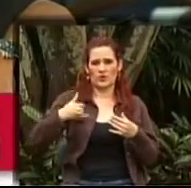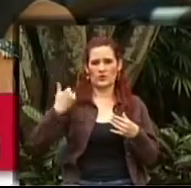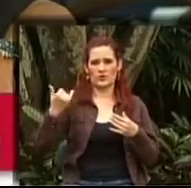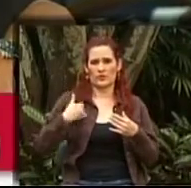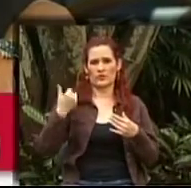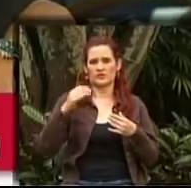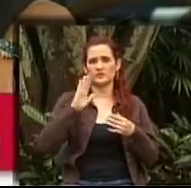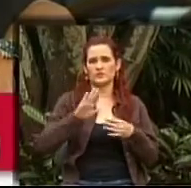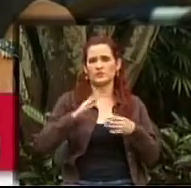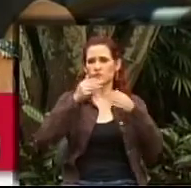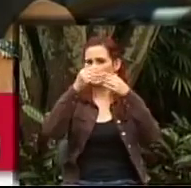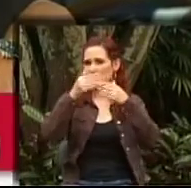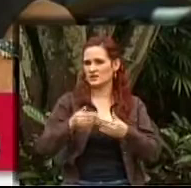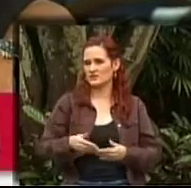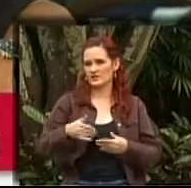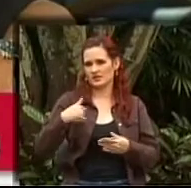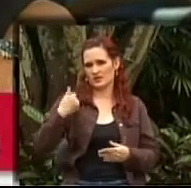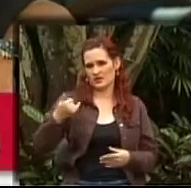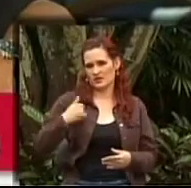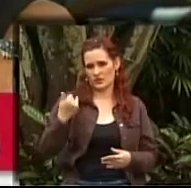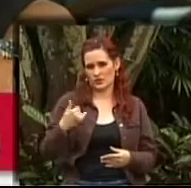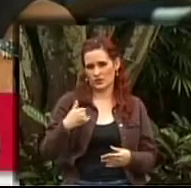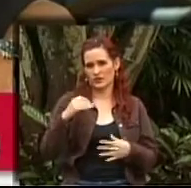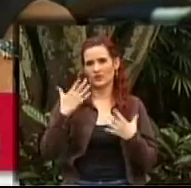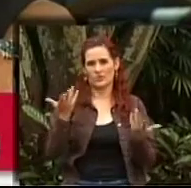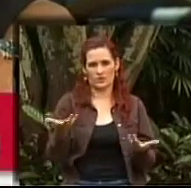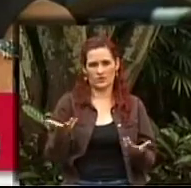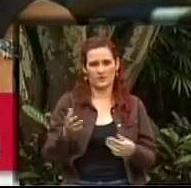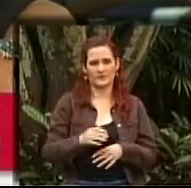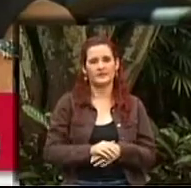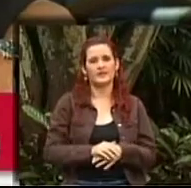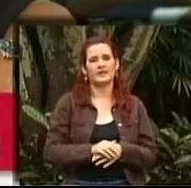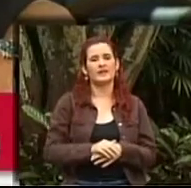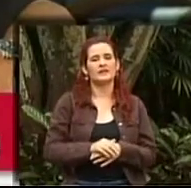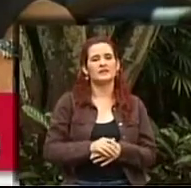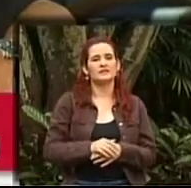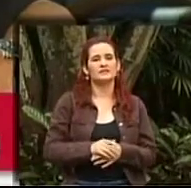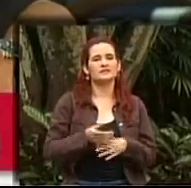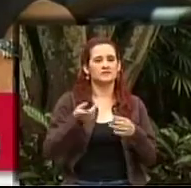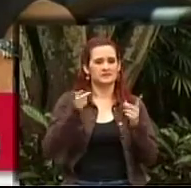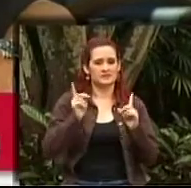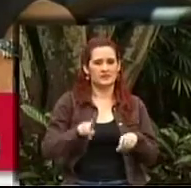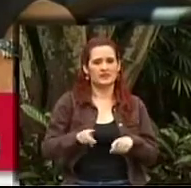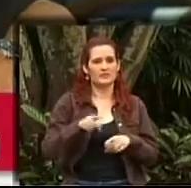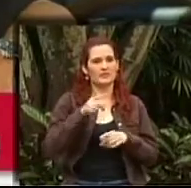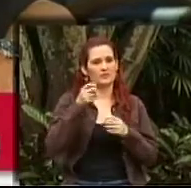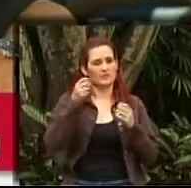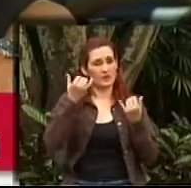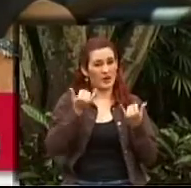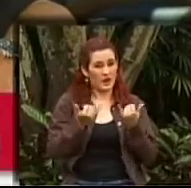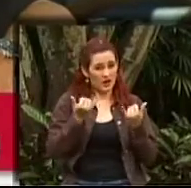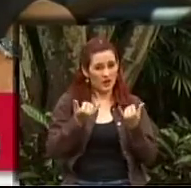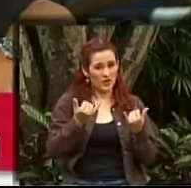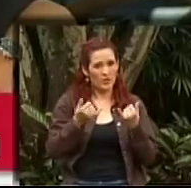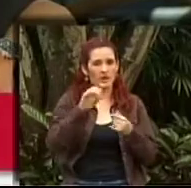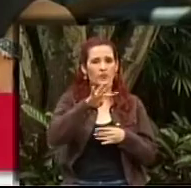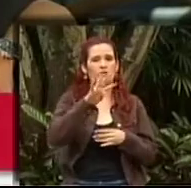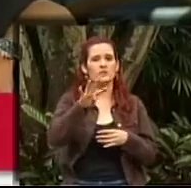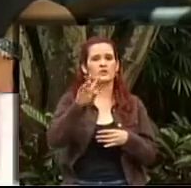hacer el énfasis en discapacidad en personas adolescentes. Entonces también ese día podremos atenderlos. Pero por lo pronto aprovechen.